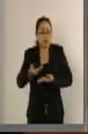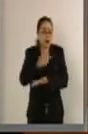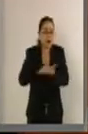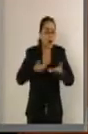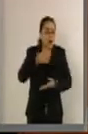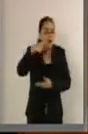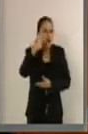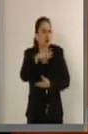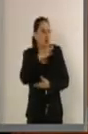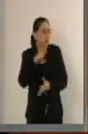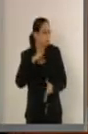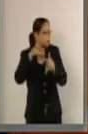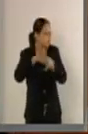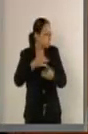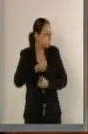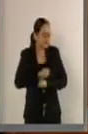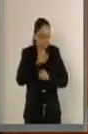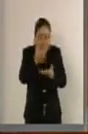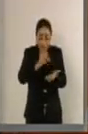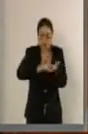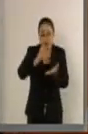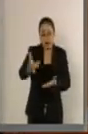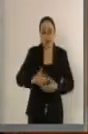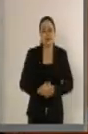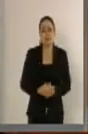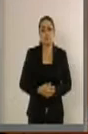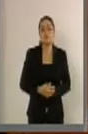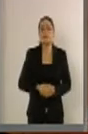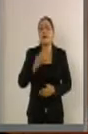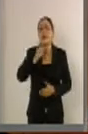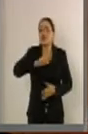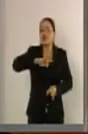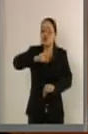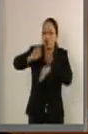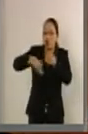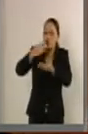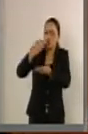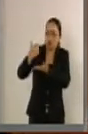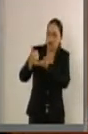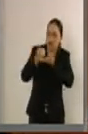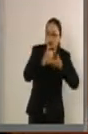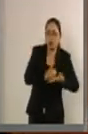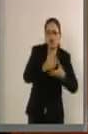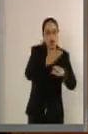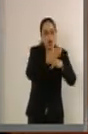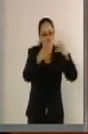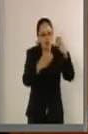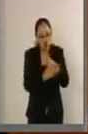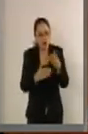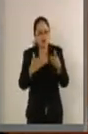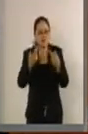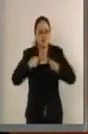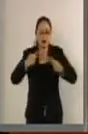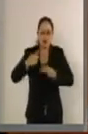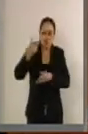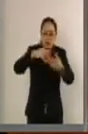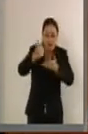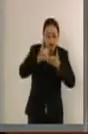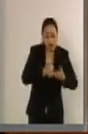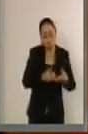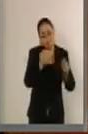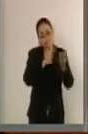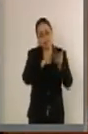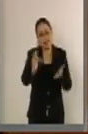de aliento, pero también toda la ayuda material y física que ha llegado. Gracias a los